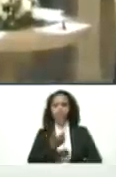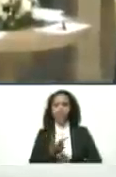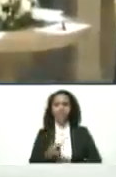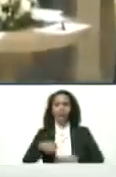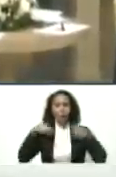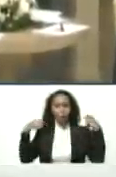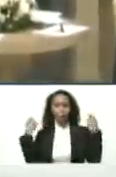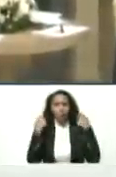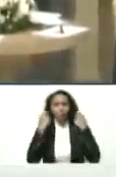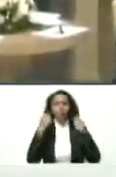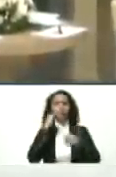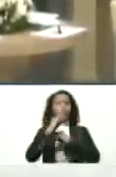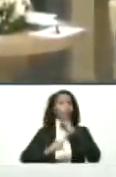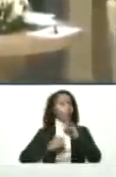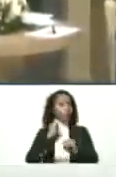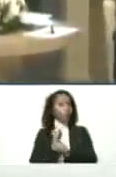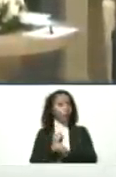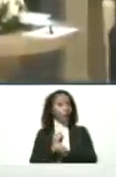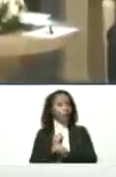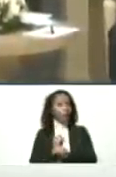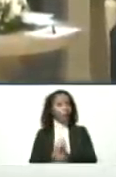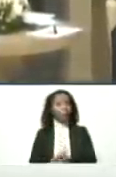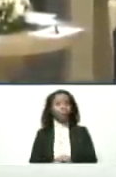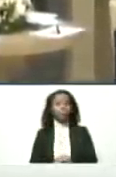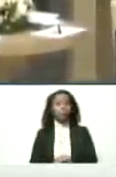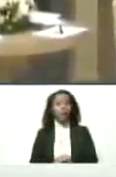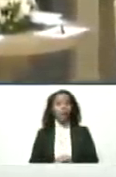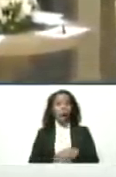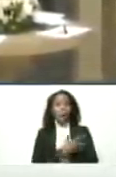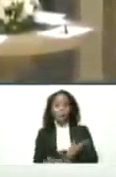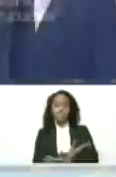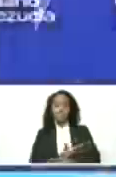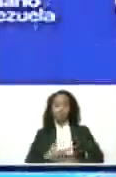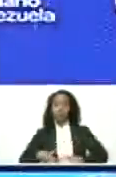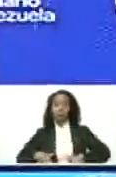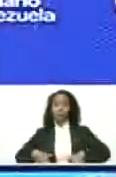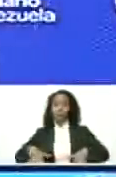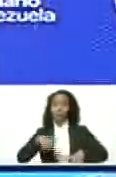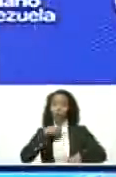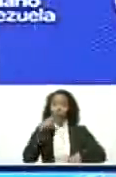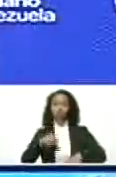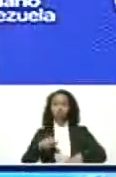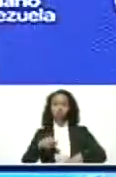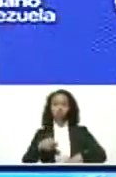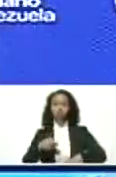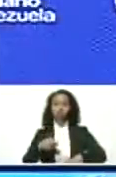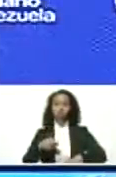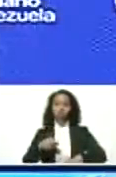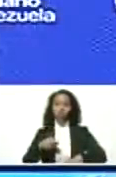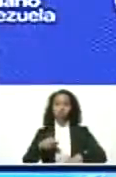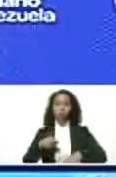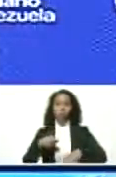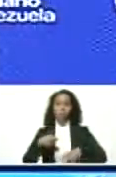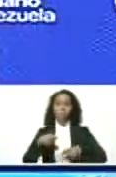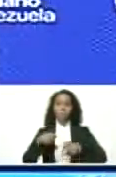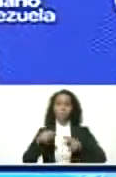internacionales. A los millonarios rusos, la prensa